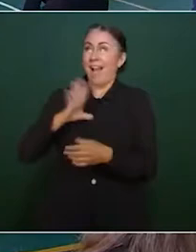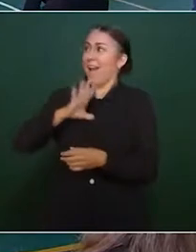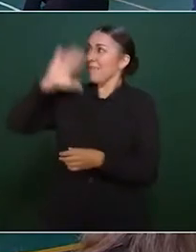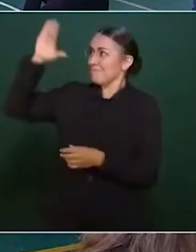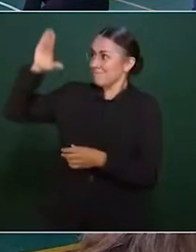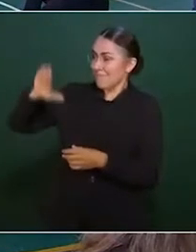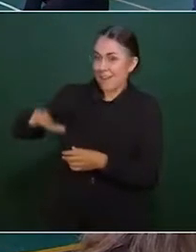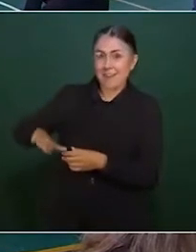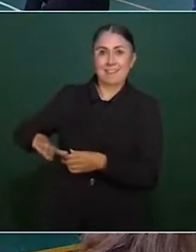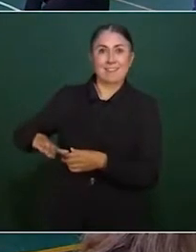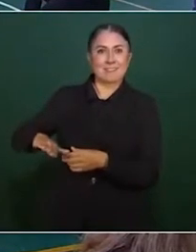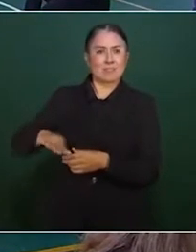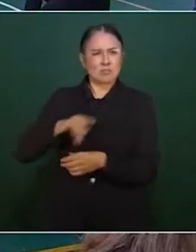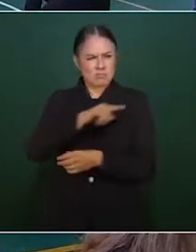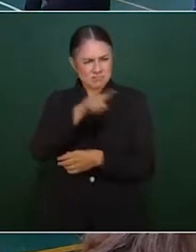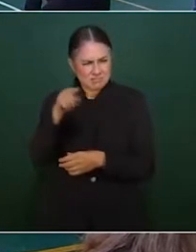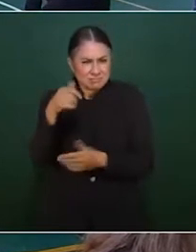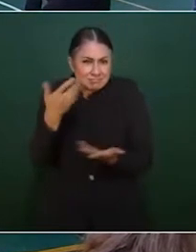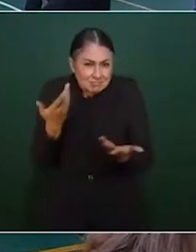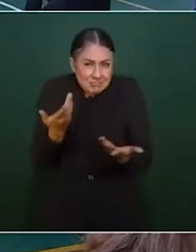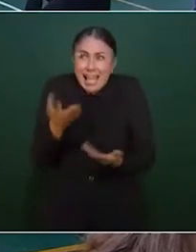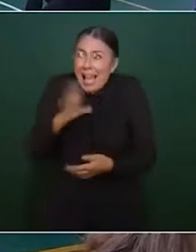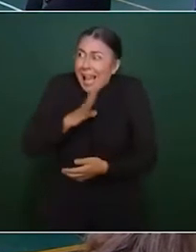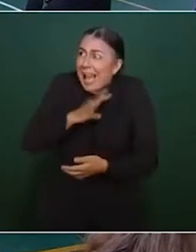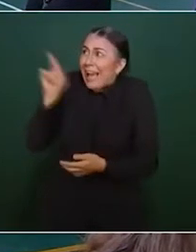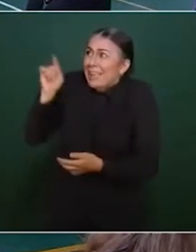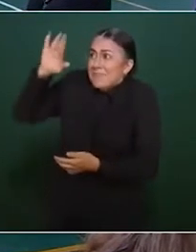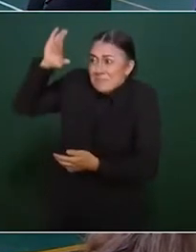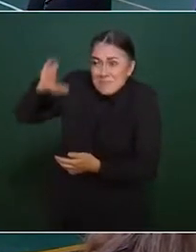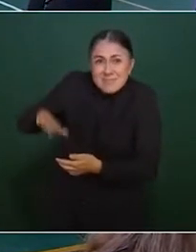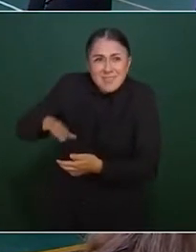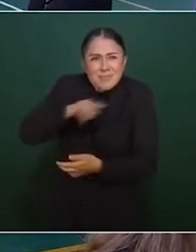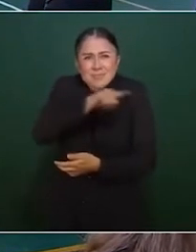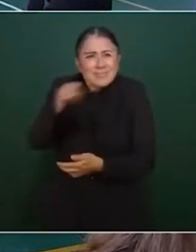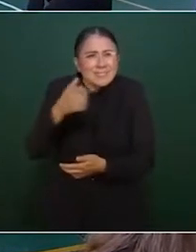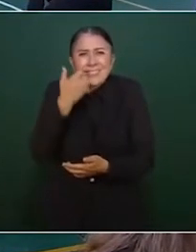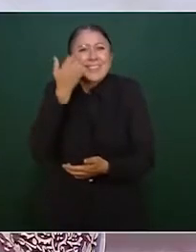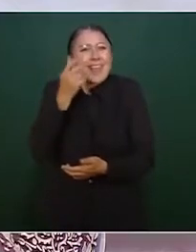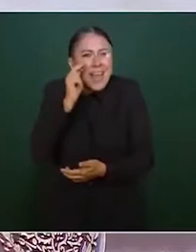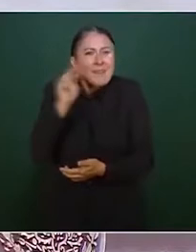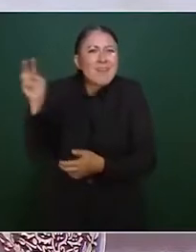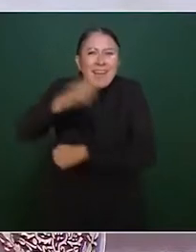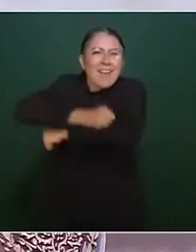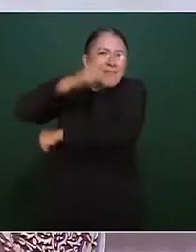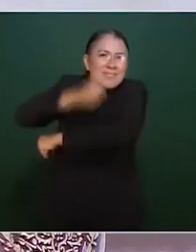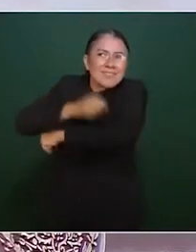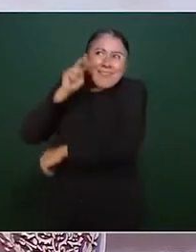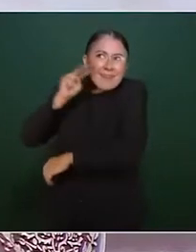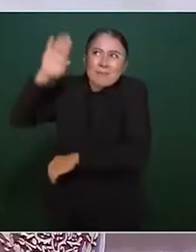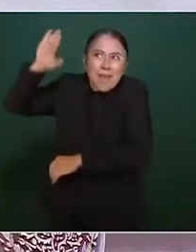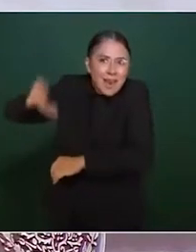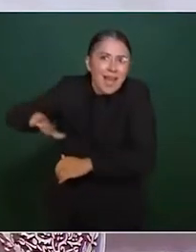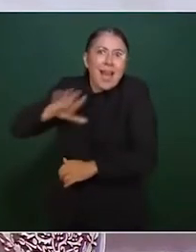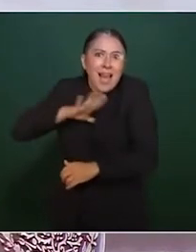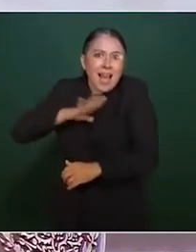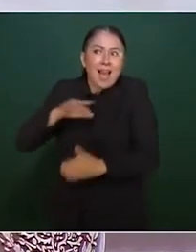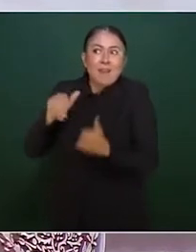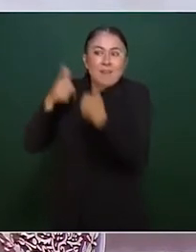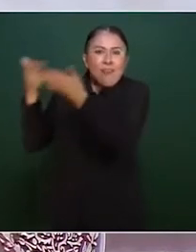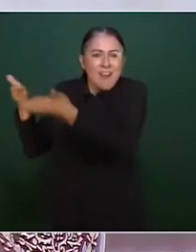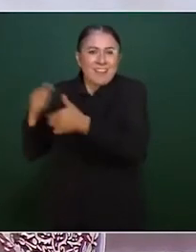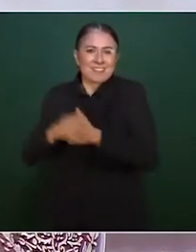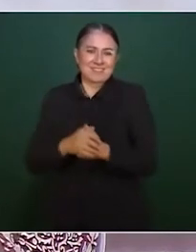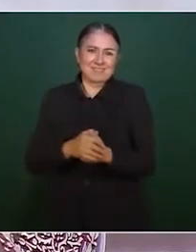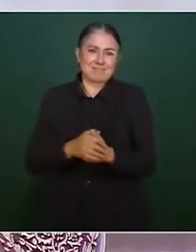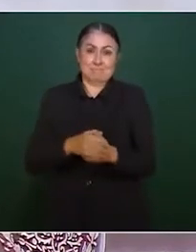pared que querían ver. Sin embargo, no faltaron quienes corrigieron en redes la pifia. Por ejemplo, el